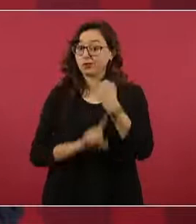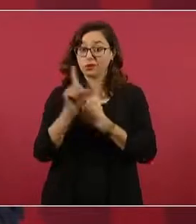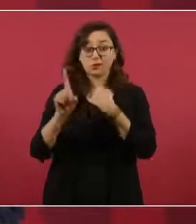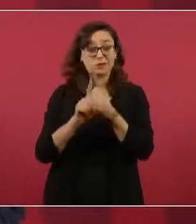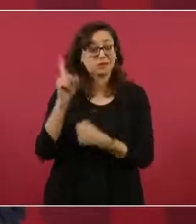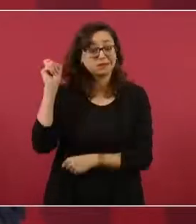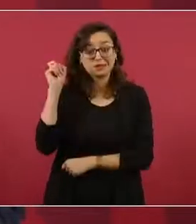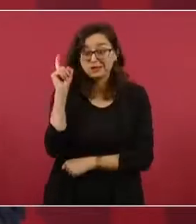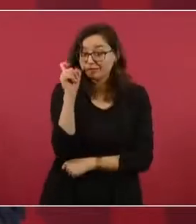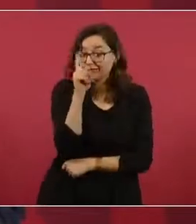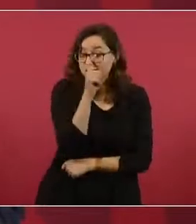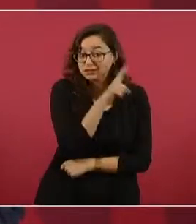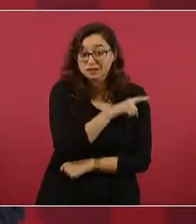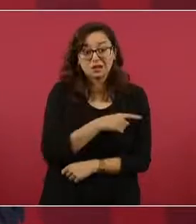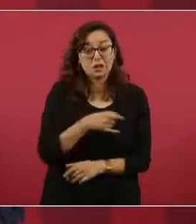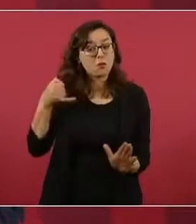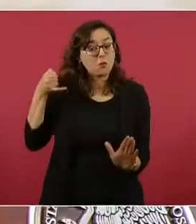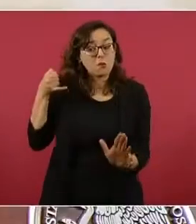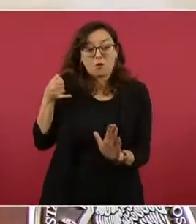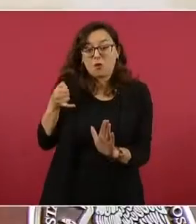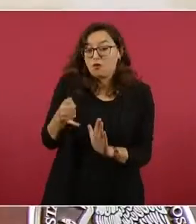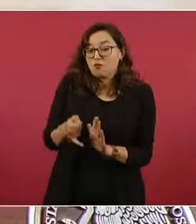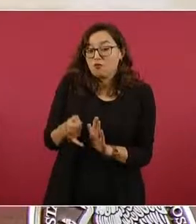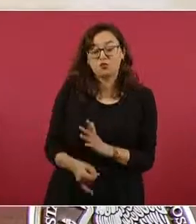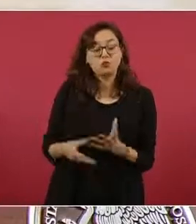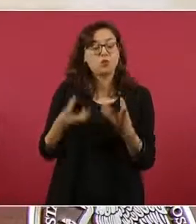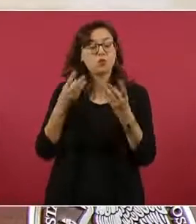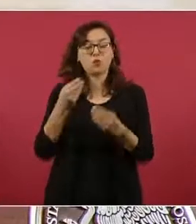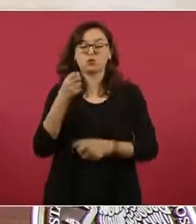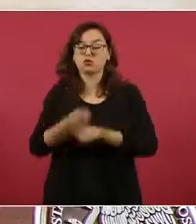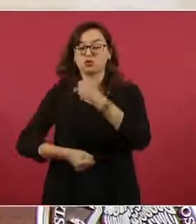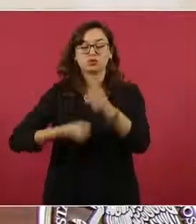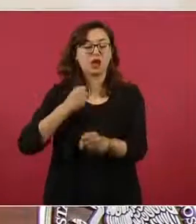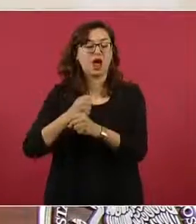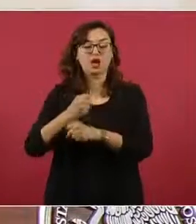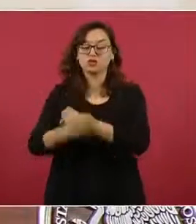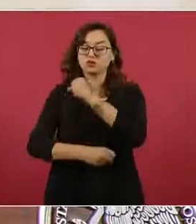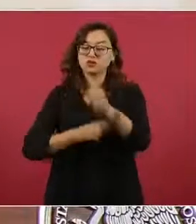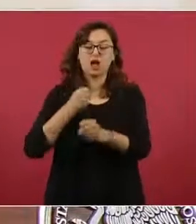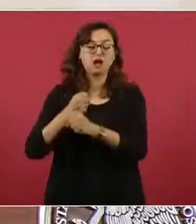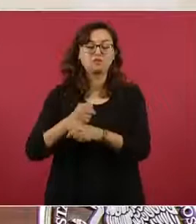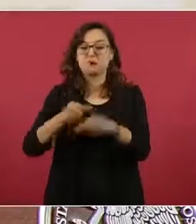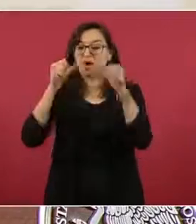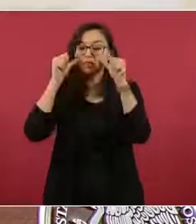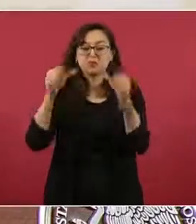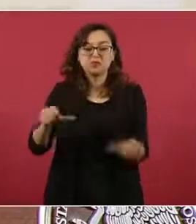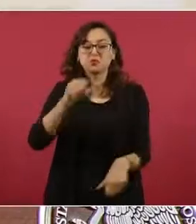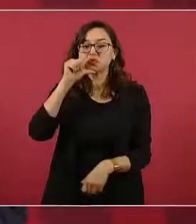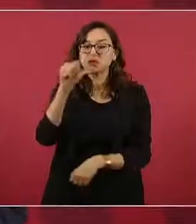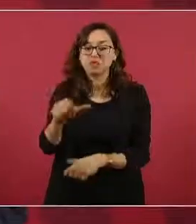se abandonó durante mucho tiempo y, sobre todo,